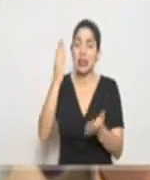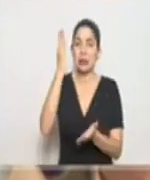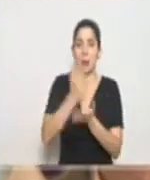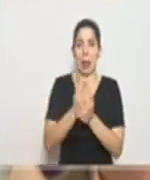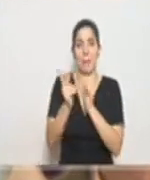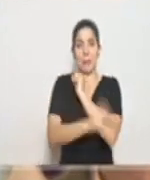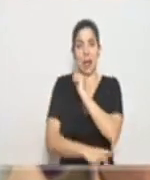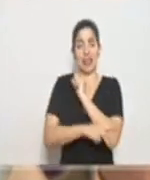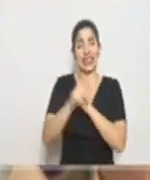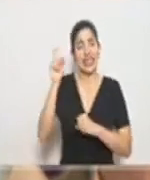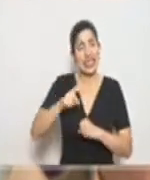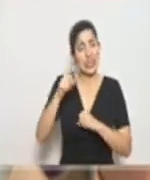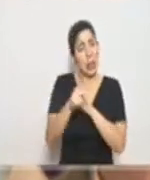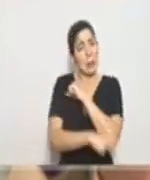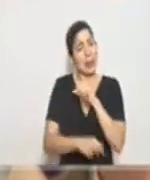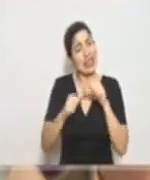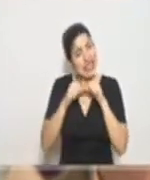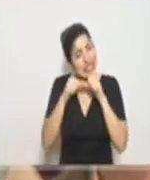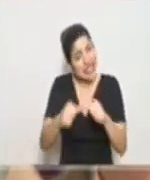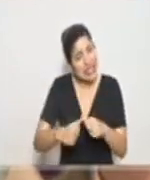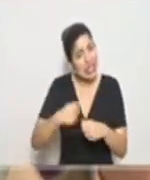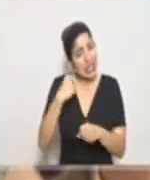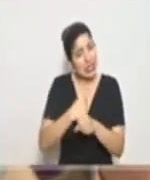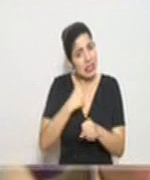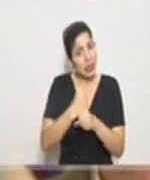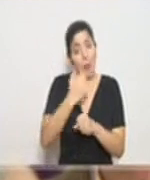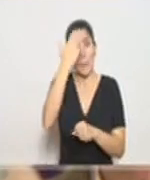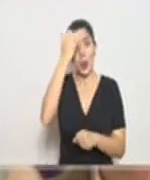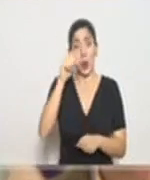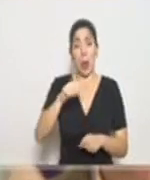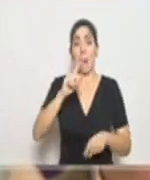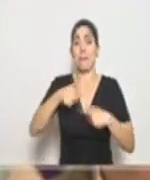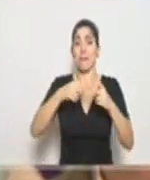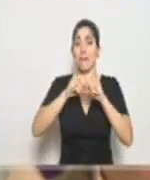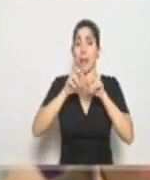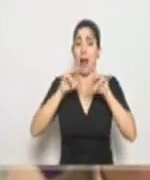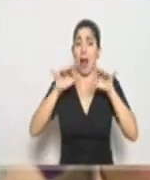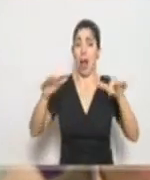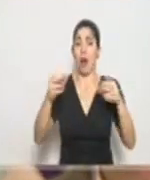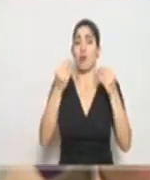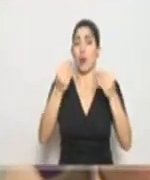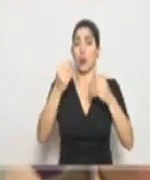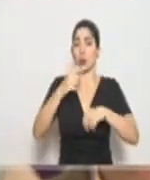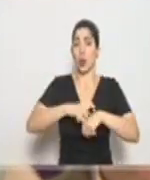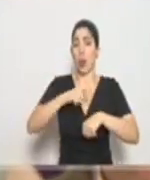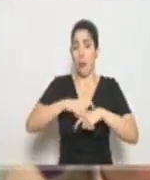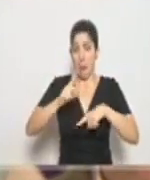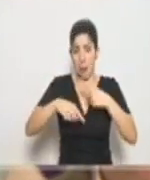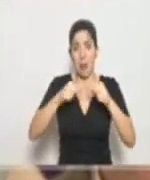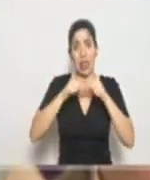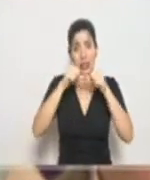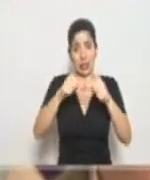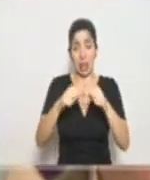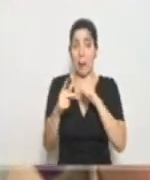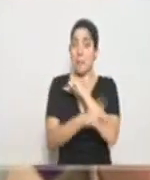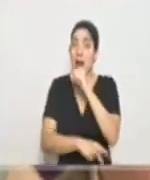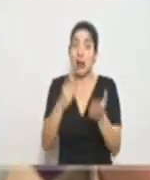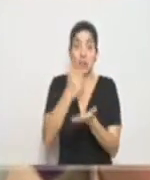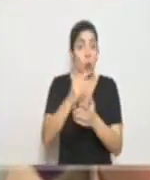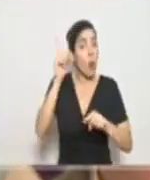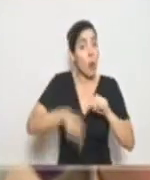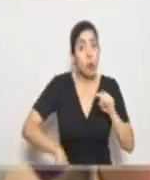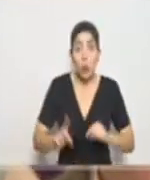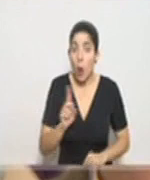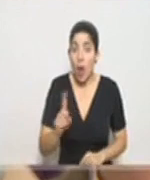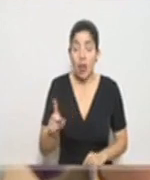país, necesitamos que el país siga funcionando porque esto se va a extender por bastante tiempo y el país no puede detenerse,